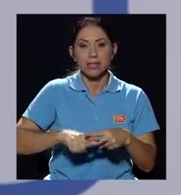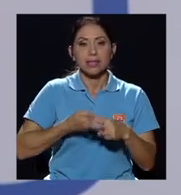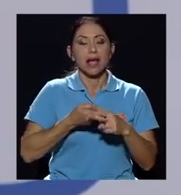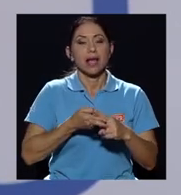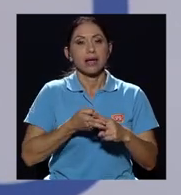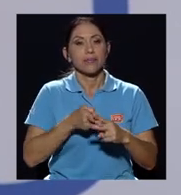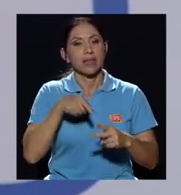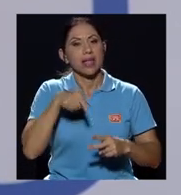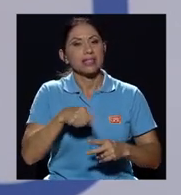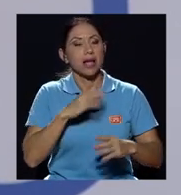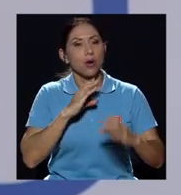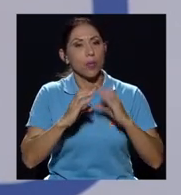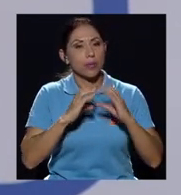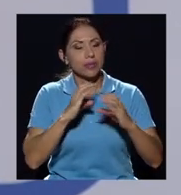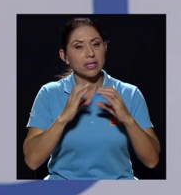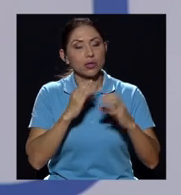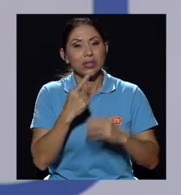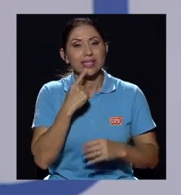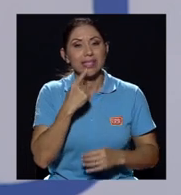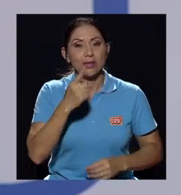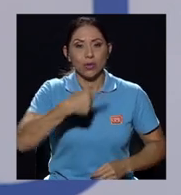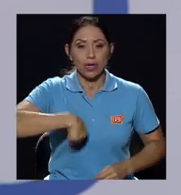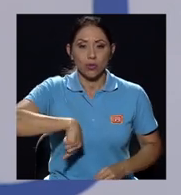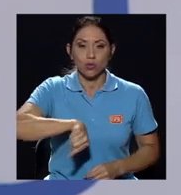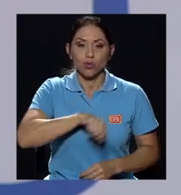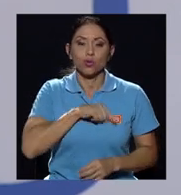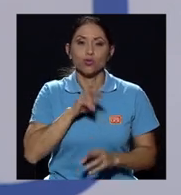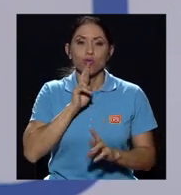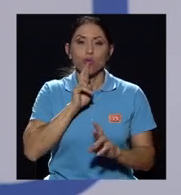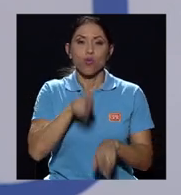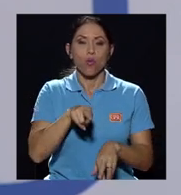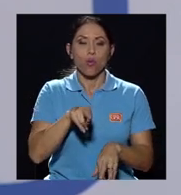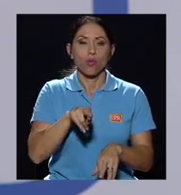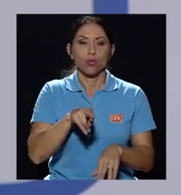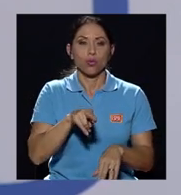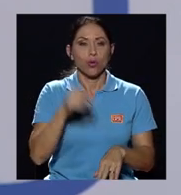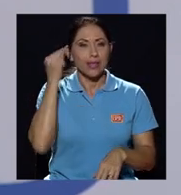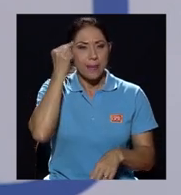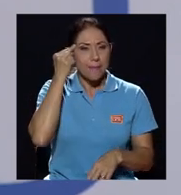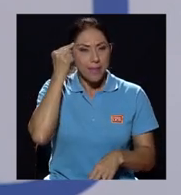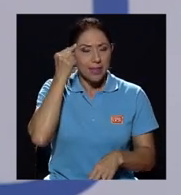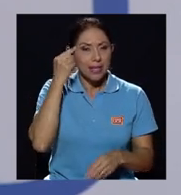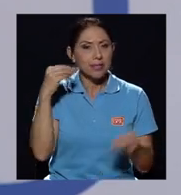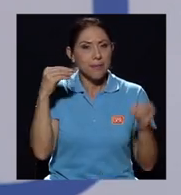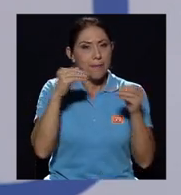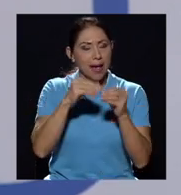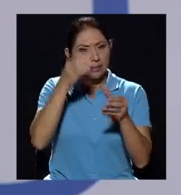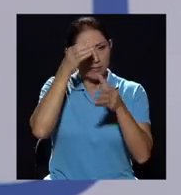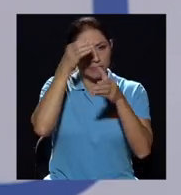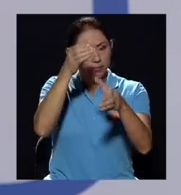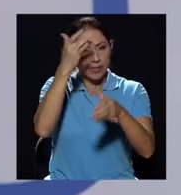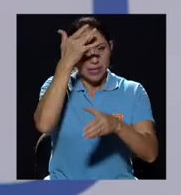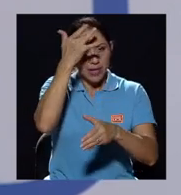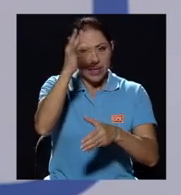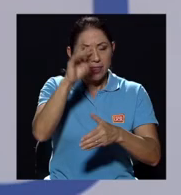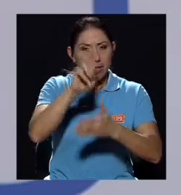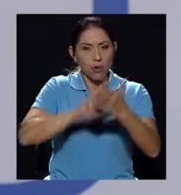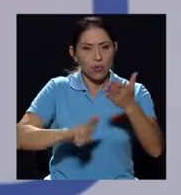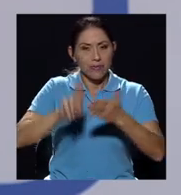conversación, María, diciendo que nosotros somos producto de las mentes más brillantes de la universidad